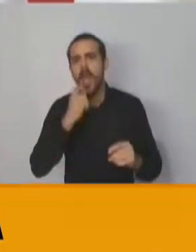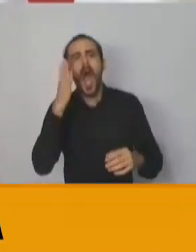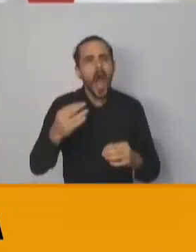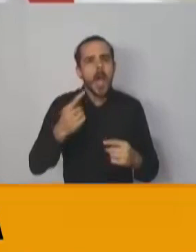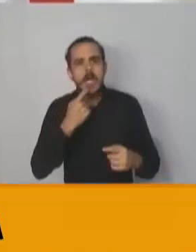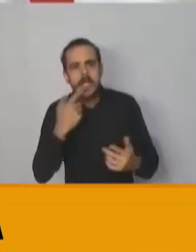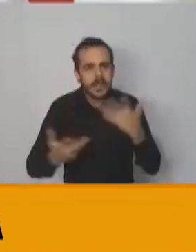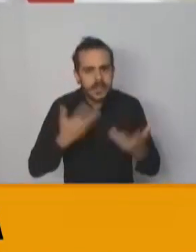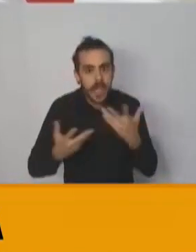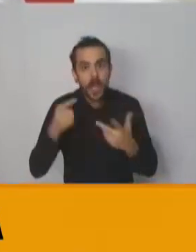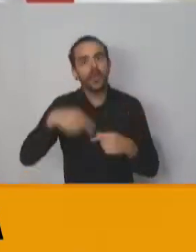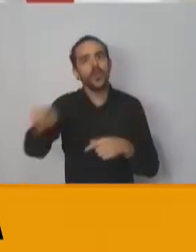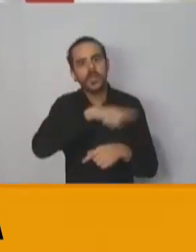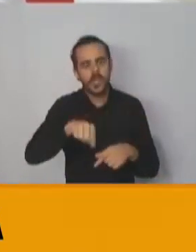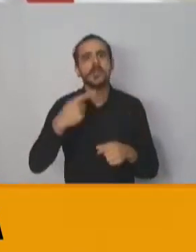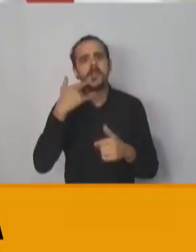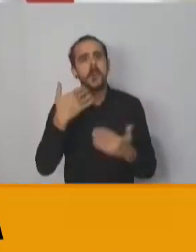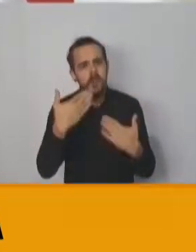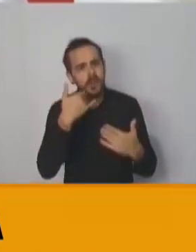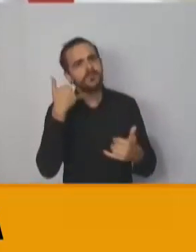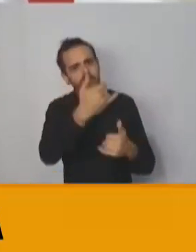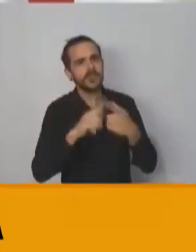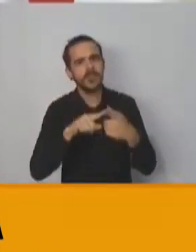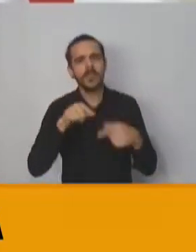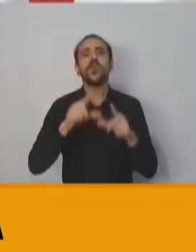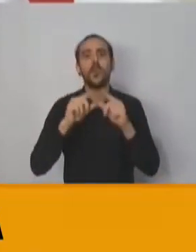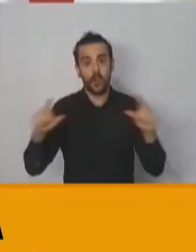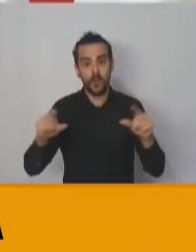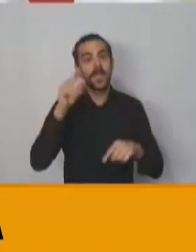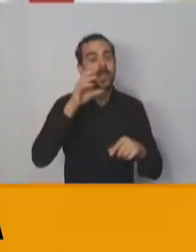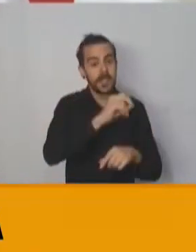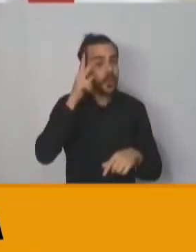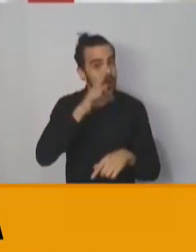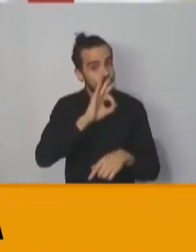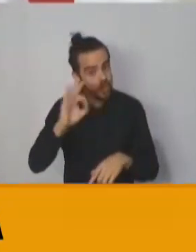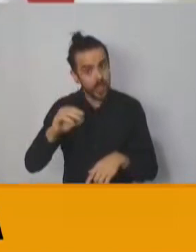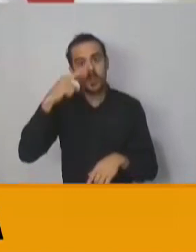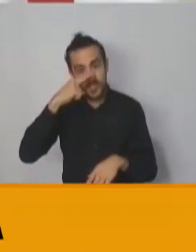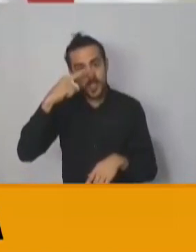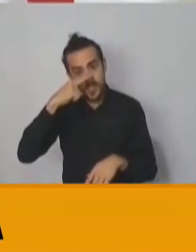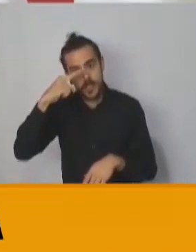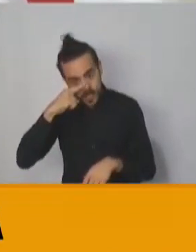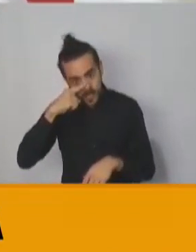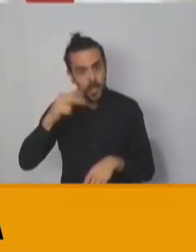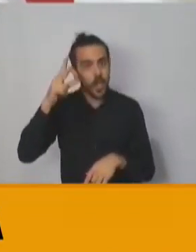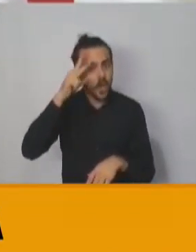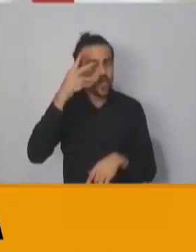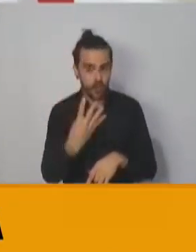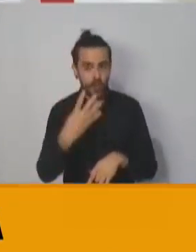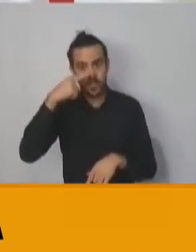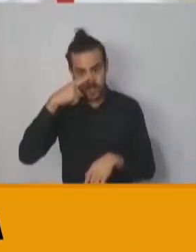que está tomando todas las consultas de la población, es el 0800-777-8476.